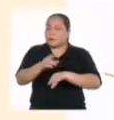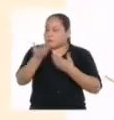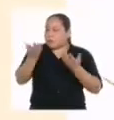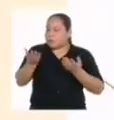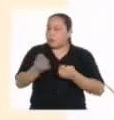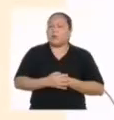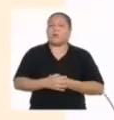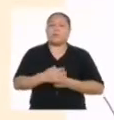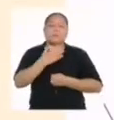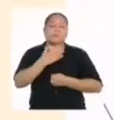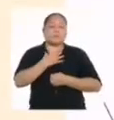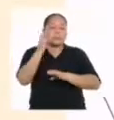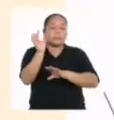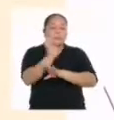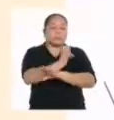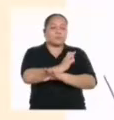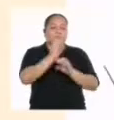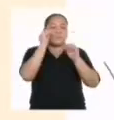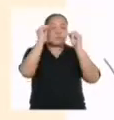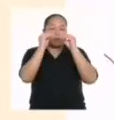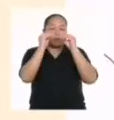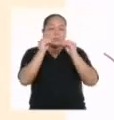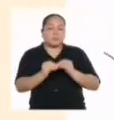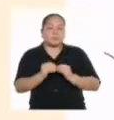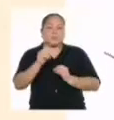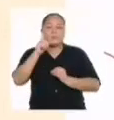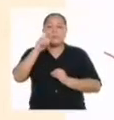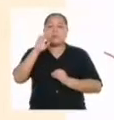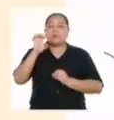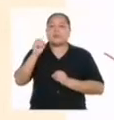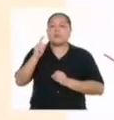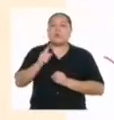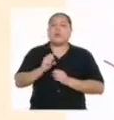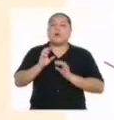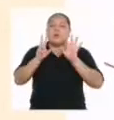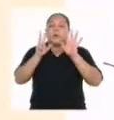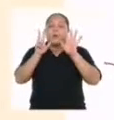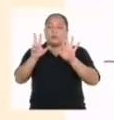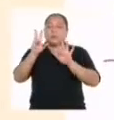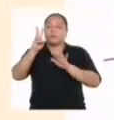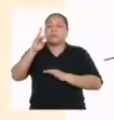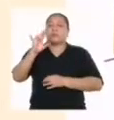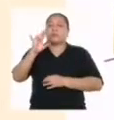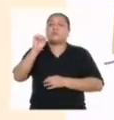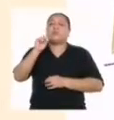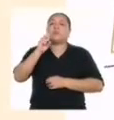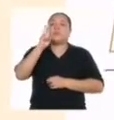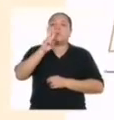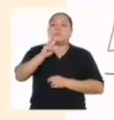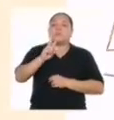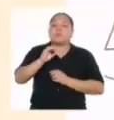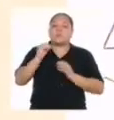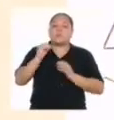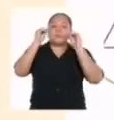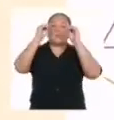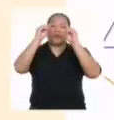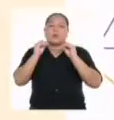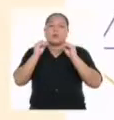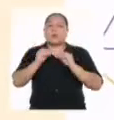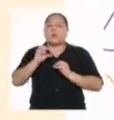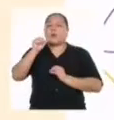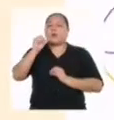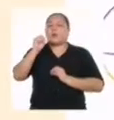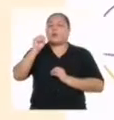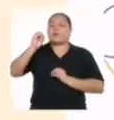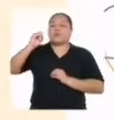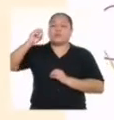Veamos. Mi poema está estructurado en una estrofa de ocho versos. Los dos primeros presentan rima a sonar, pues